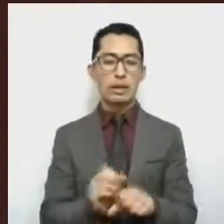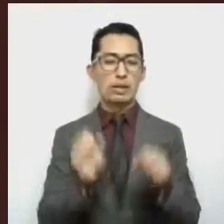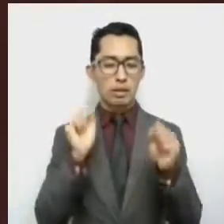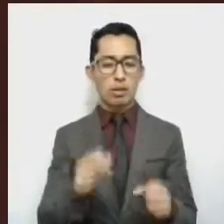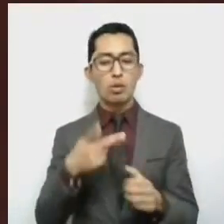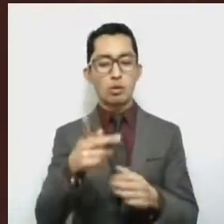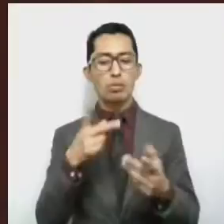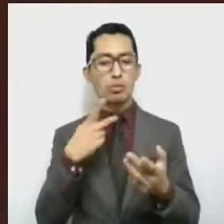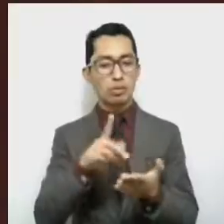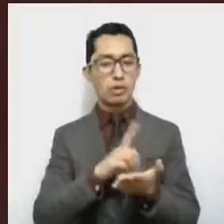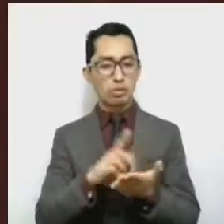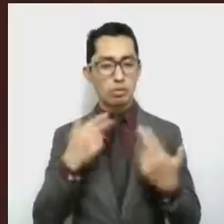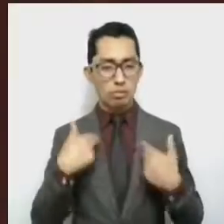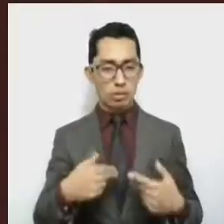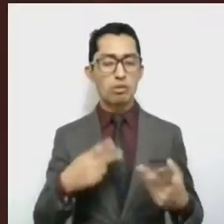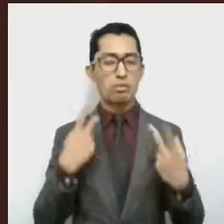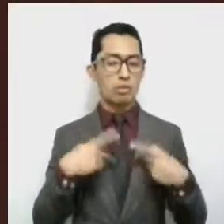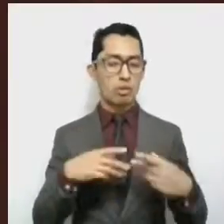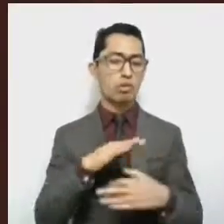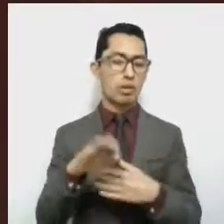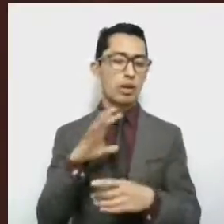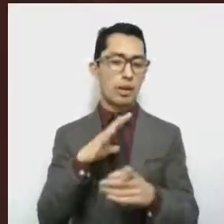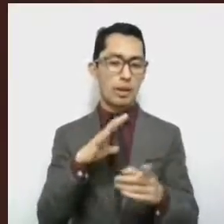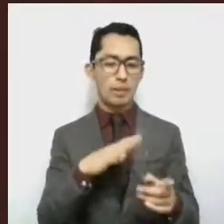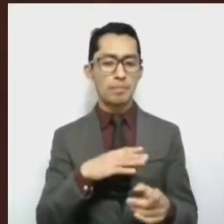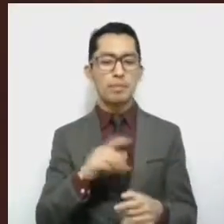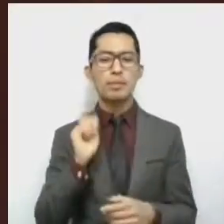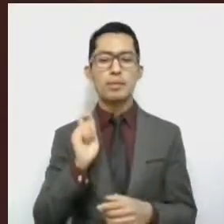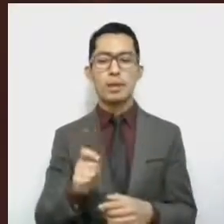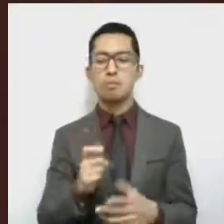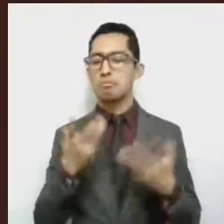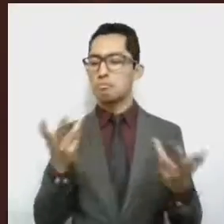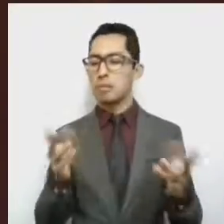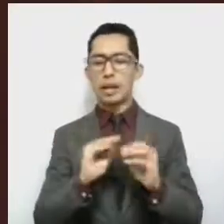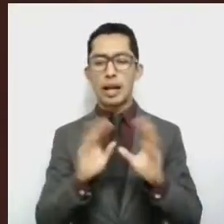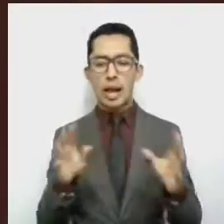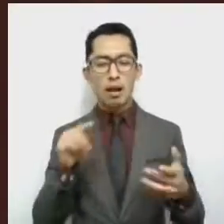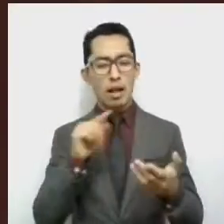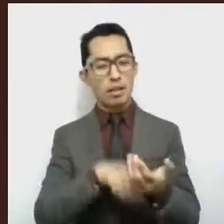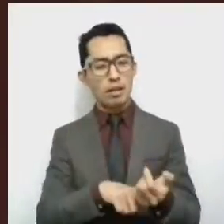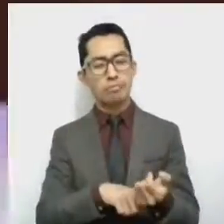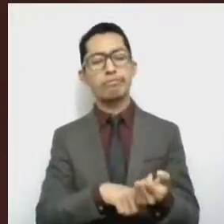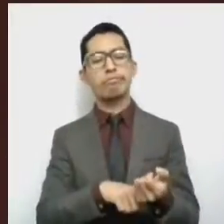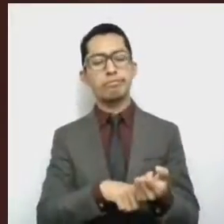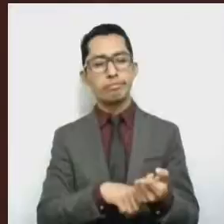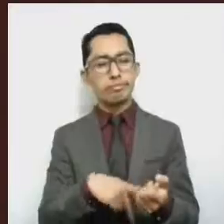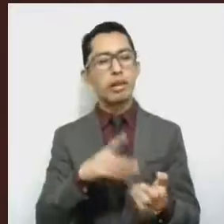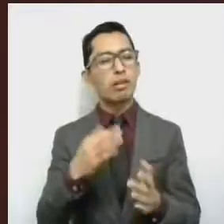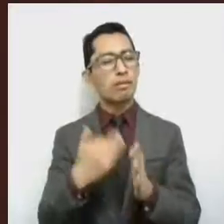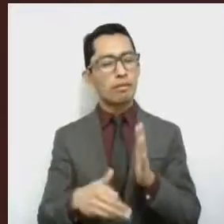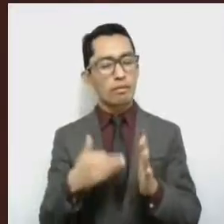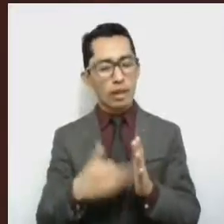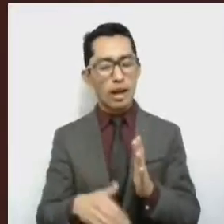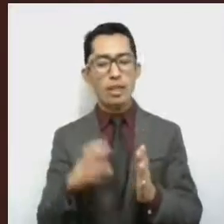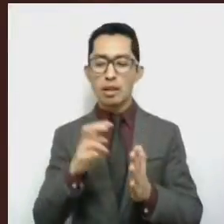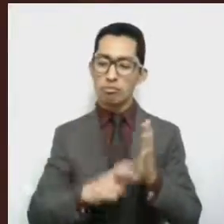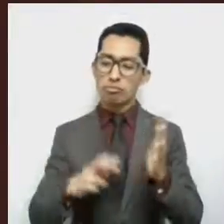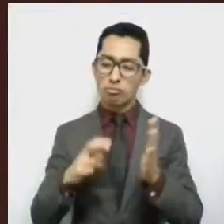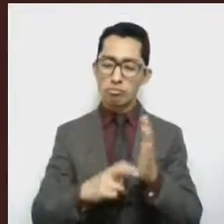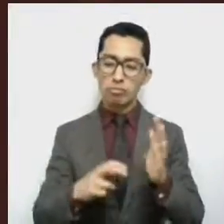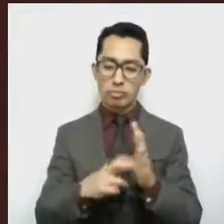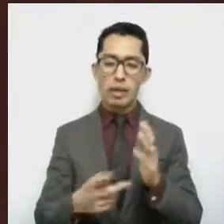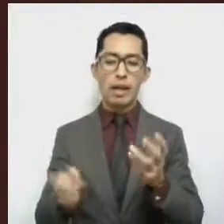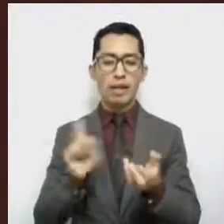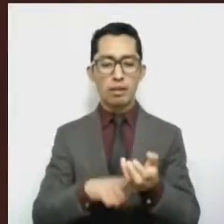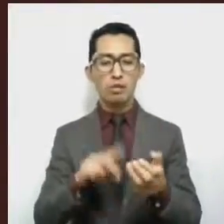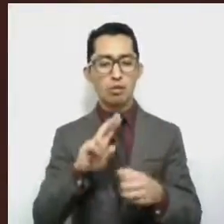personas. No obstante, el término es tan general como complejo que no ha merecido la debida regulación por parte de la normatividad